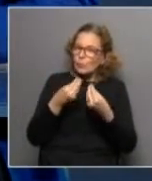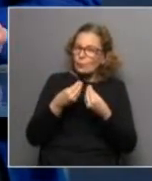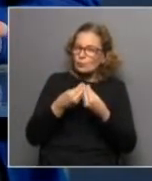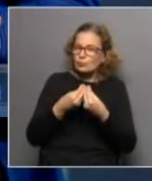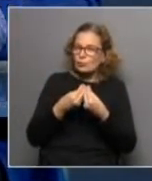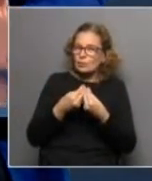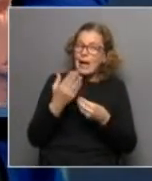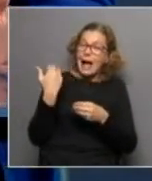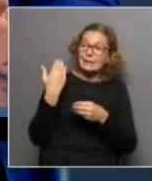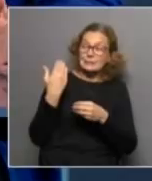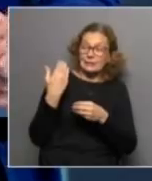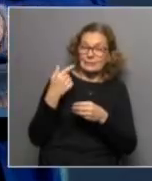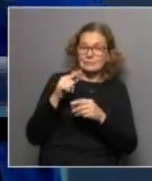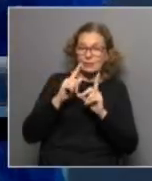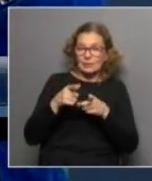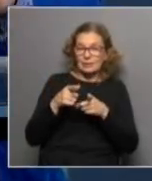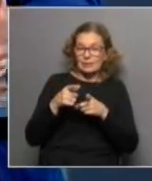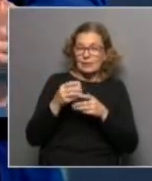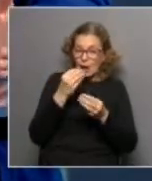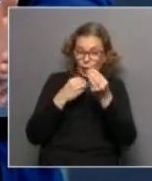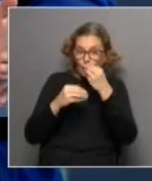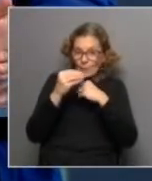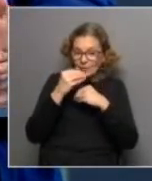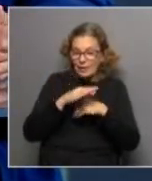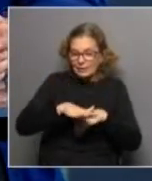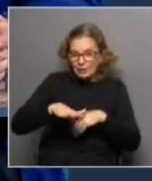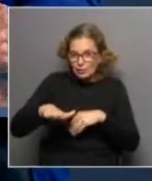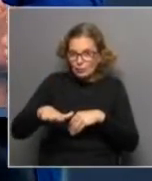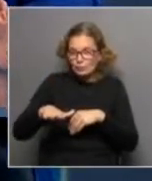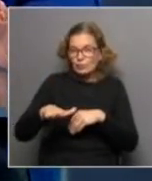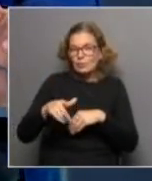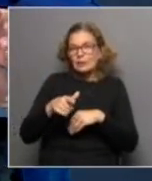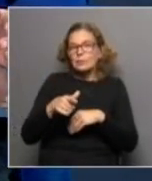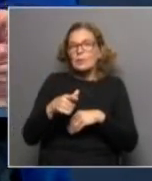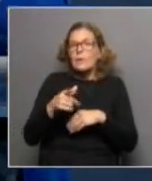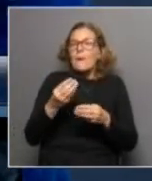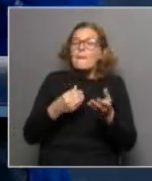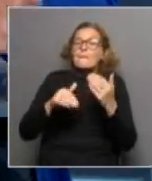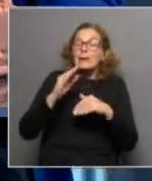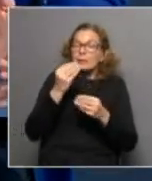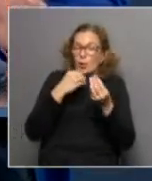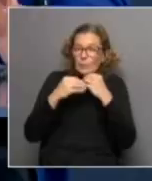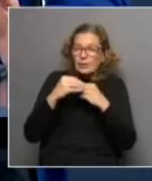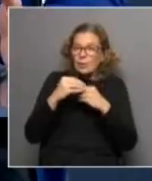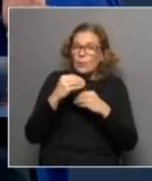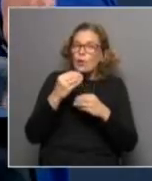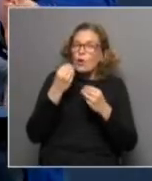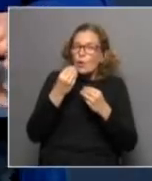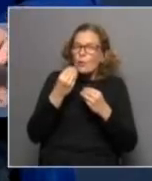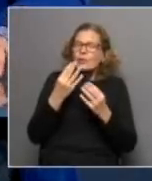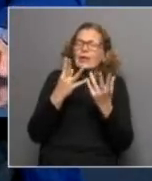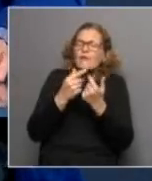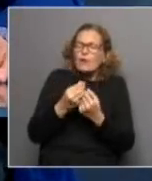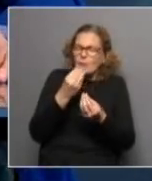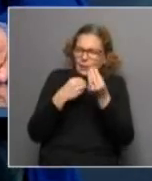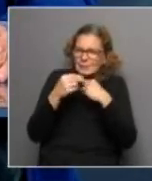estos dos bloques que es la alimentación infantil sobre todo más que la alimentación la nutrición infantil que es bien